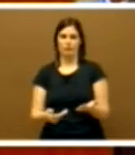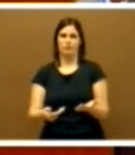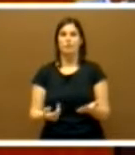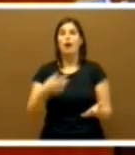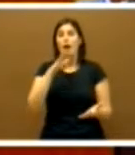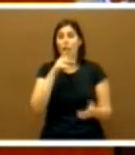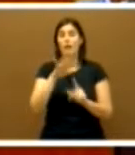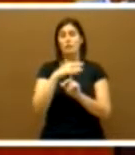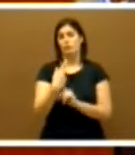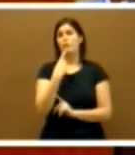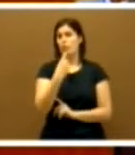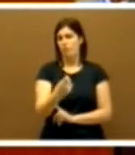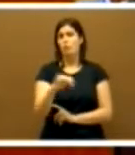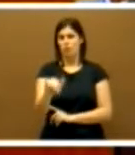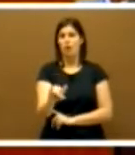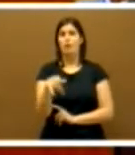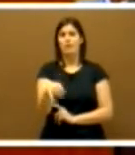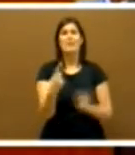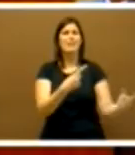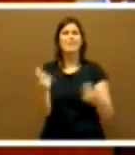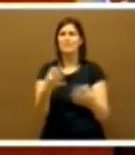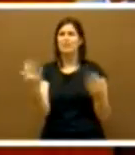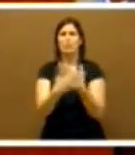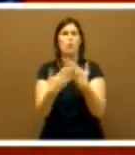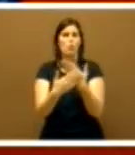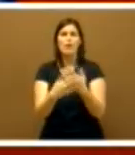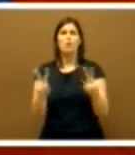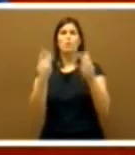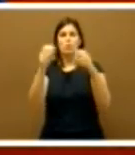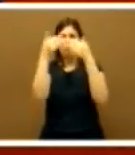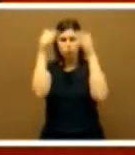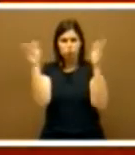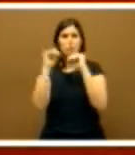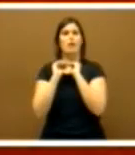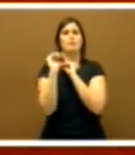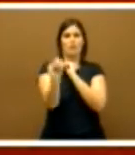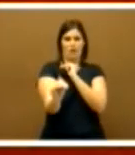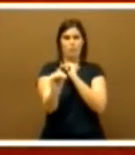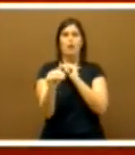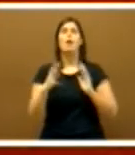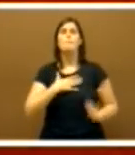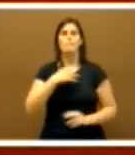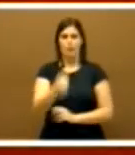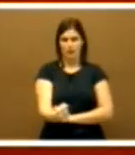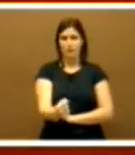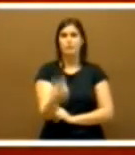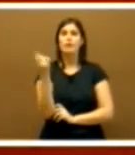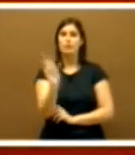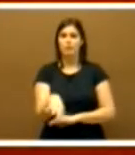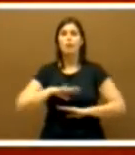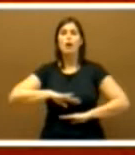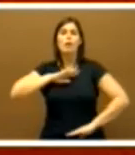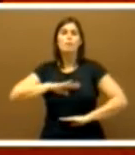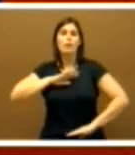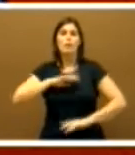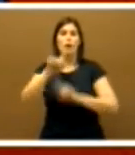tiempos difíciles que necesitan de un nuevo Gobierno abierto, estable, valiente y capacitado